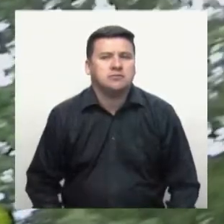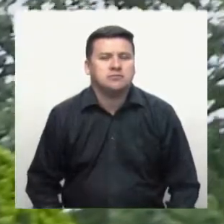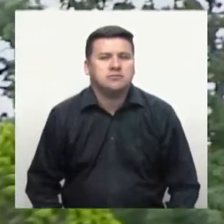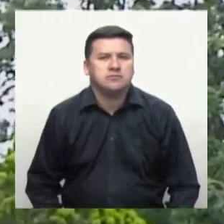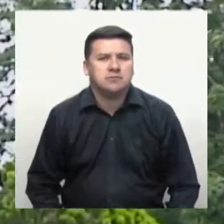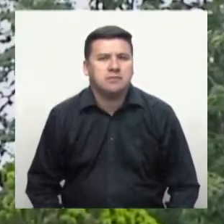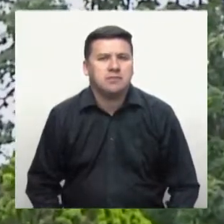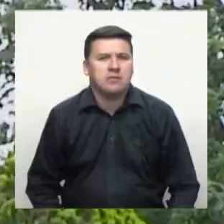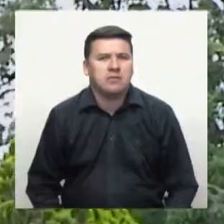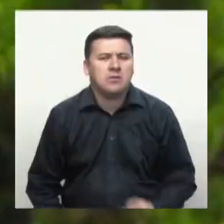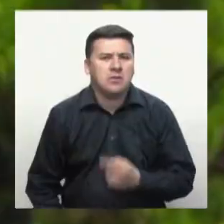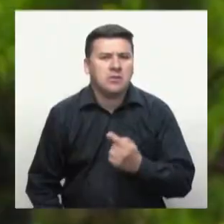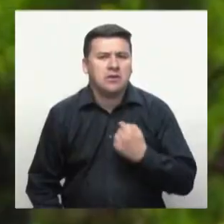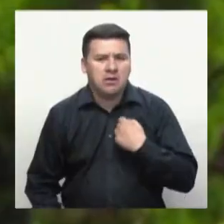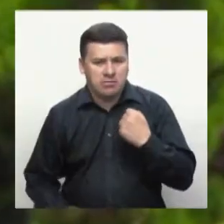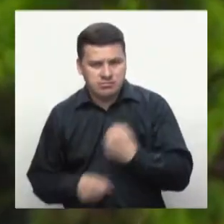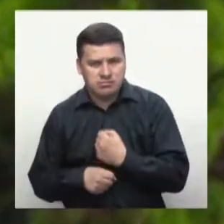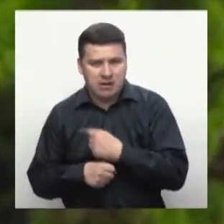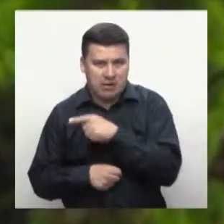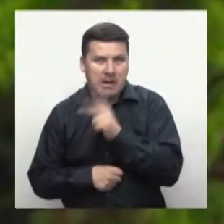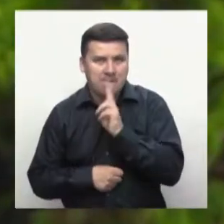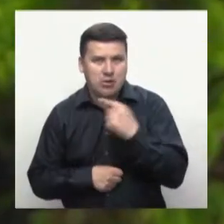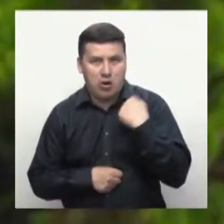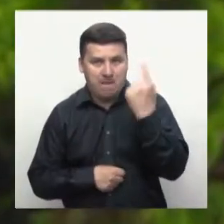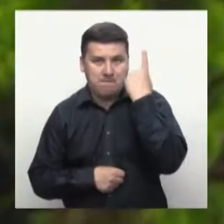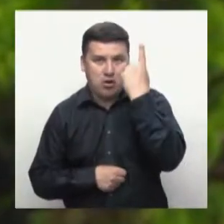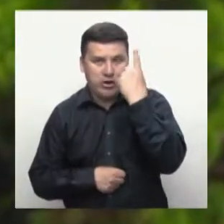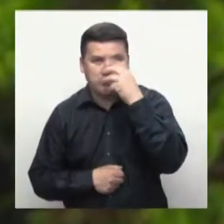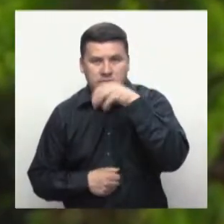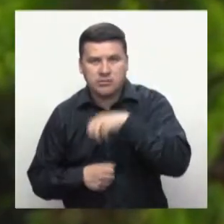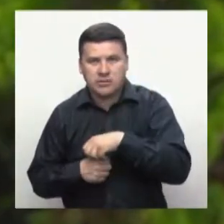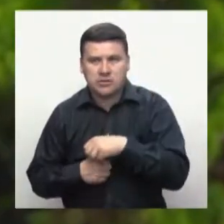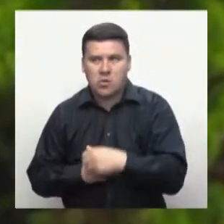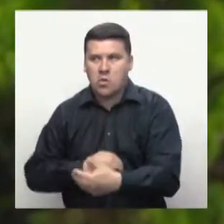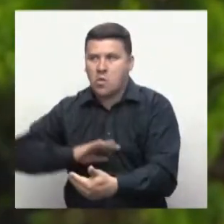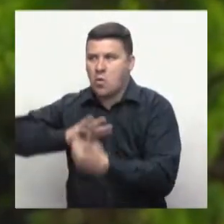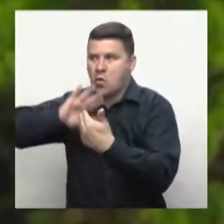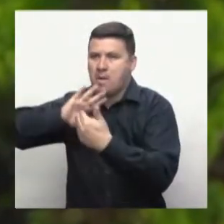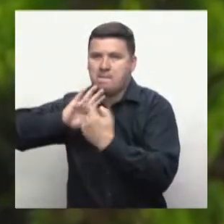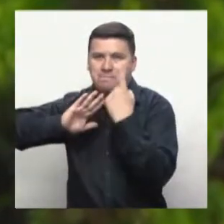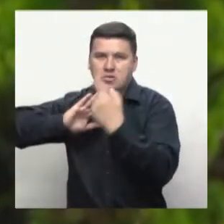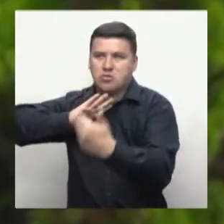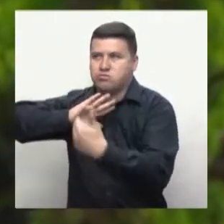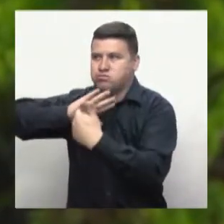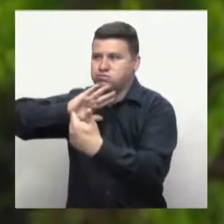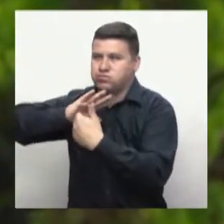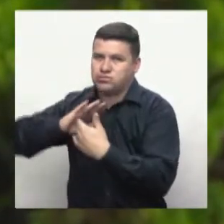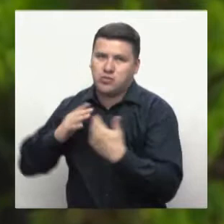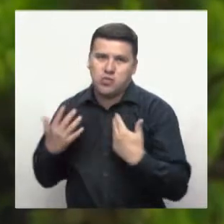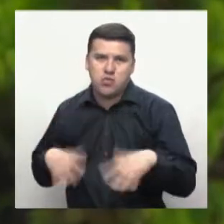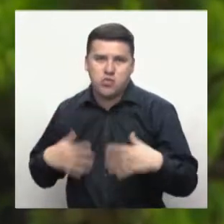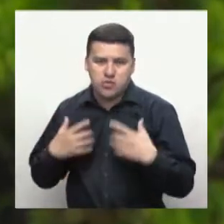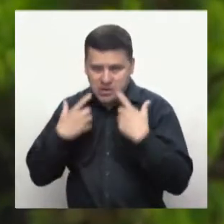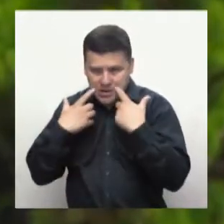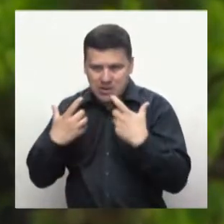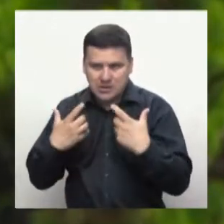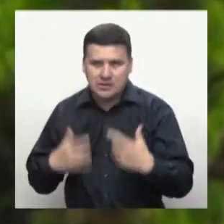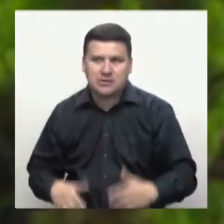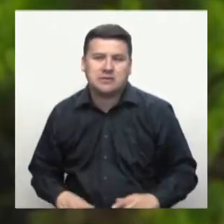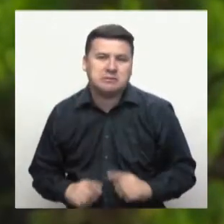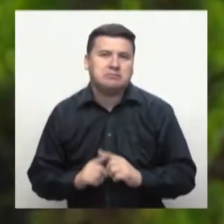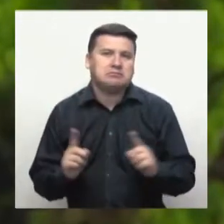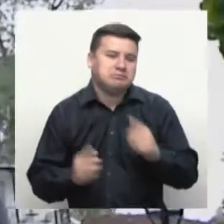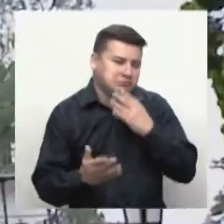político allá en mi país y sabemos que las persecuciones políticas allá en mi país son demasiado